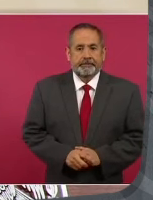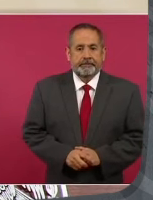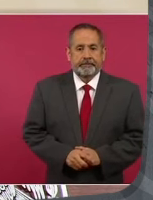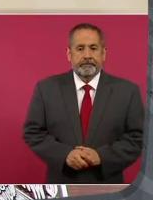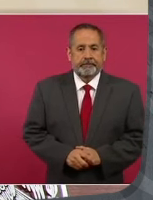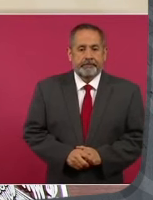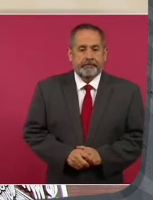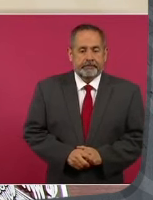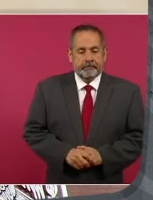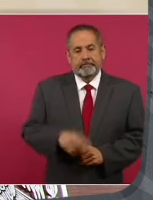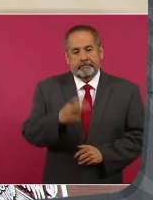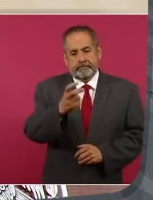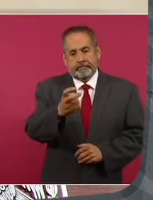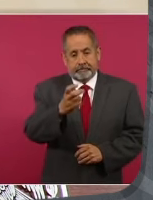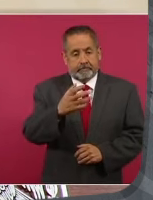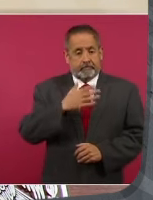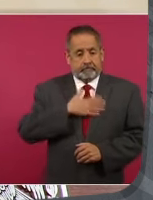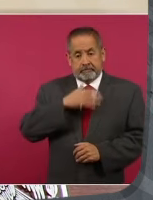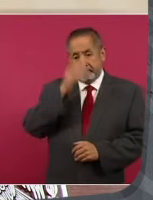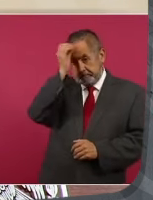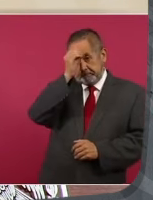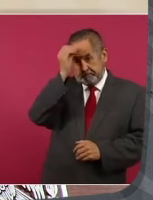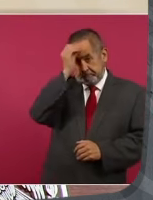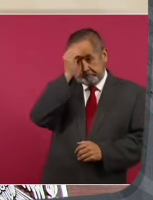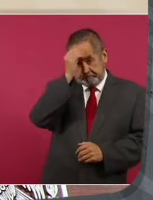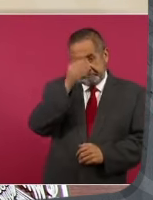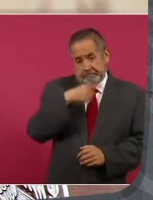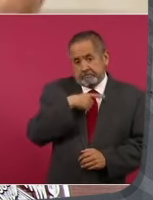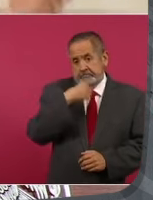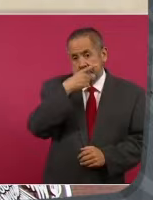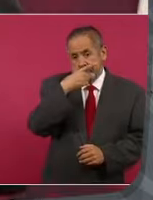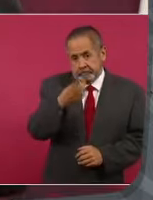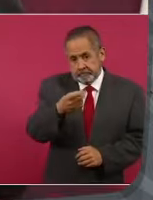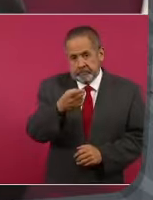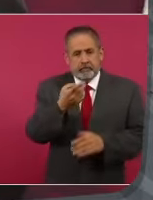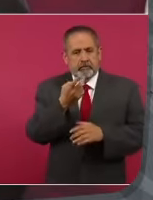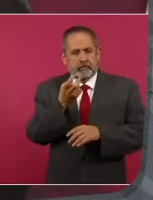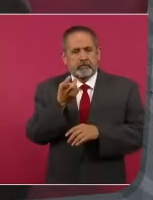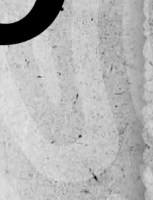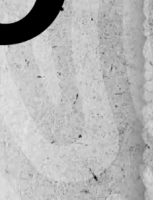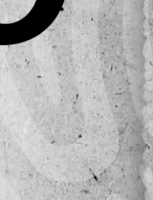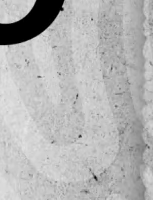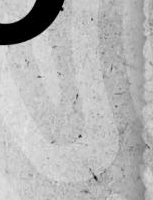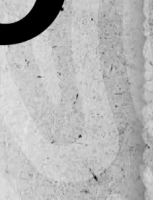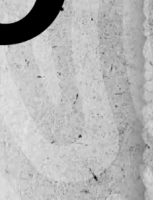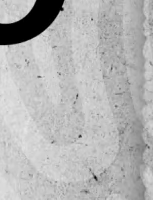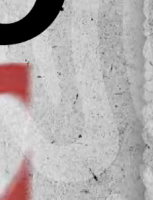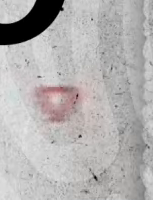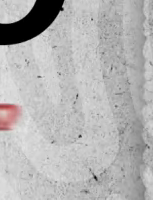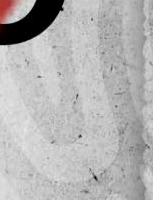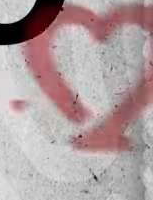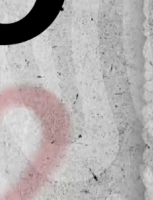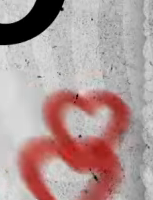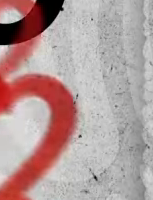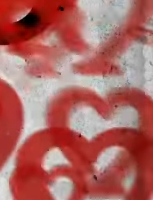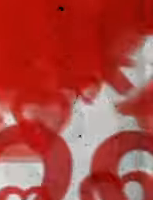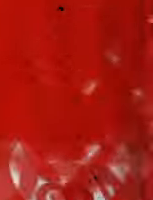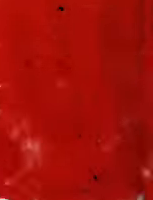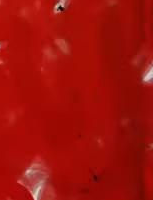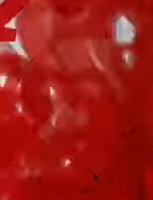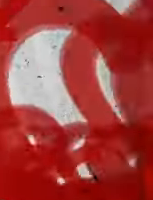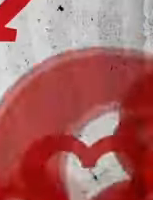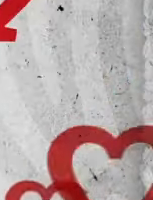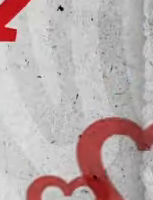pues eso fue lo que opiné sobre este caso. Y lo otro, de